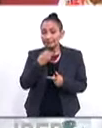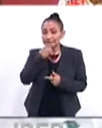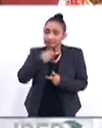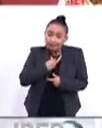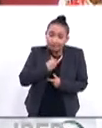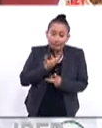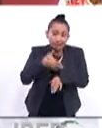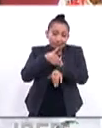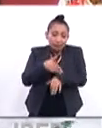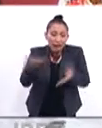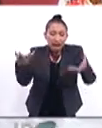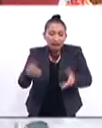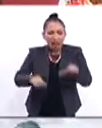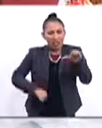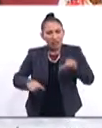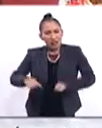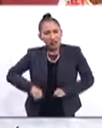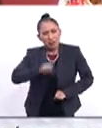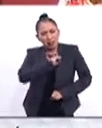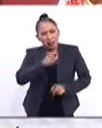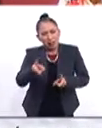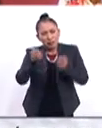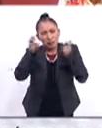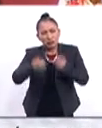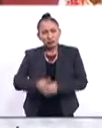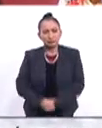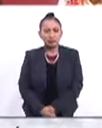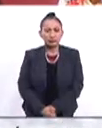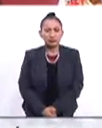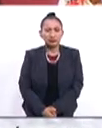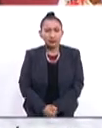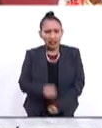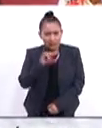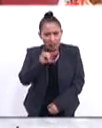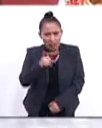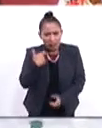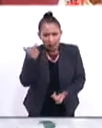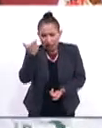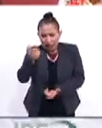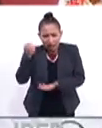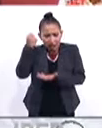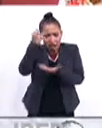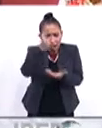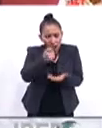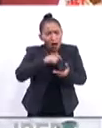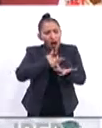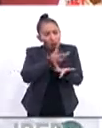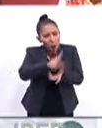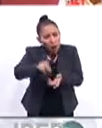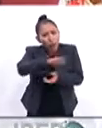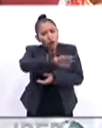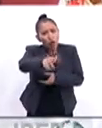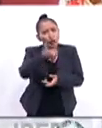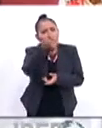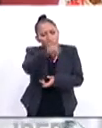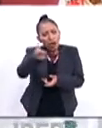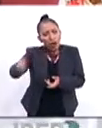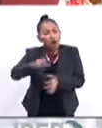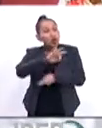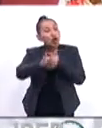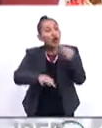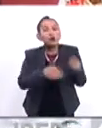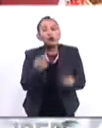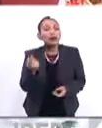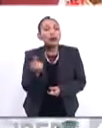dedicarse a esas actividades ilícitas si el presupuesto es del pueblo todo es